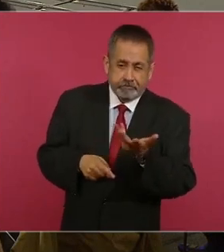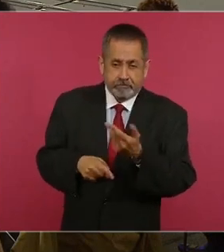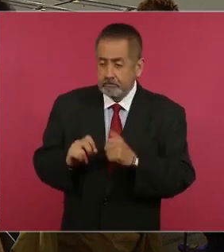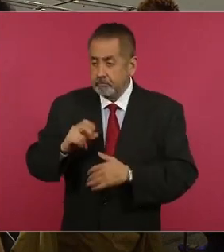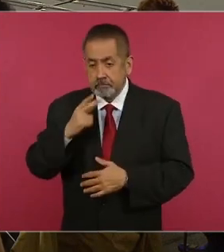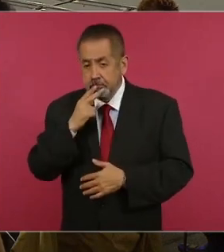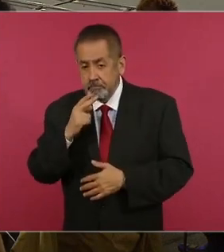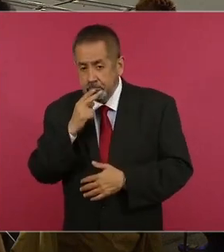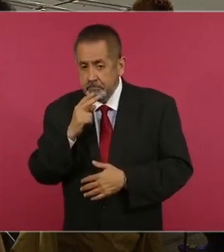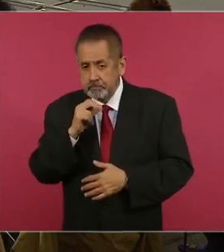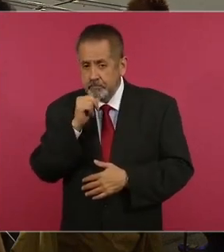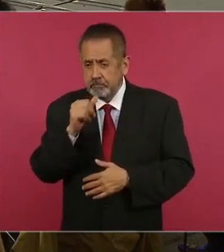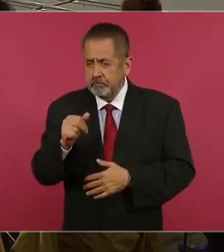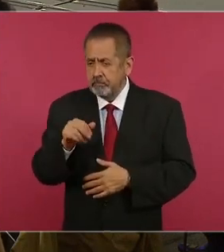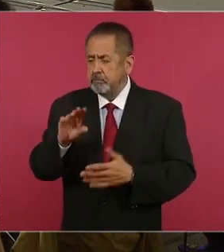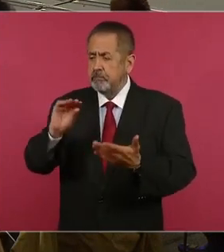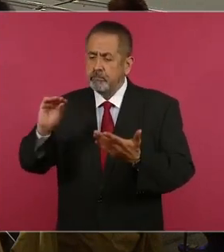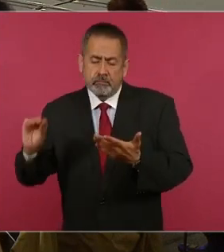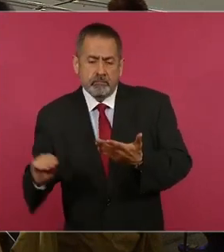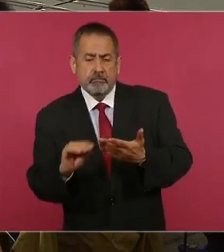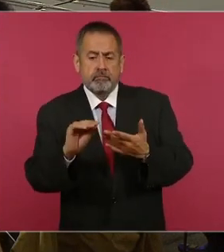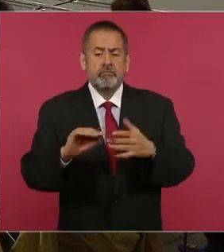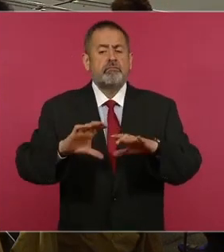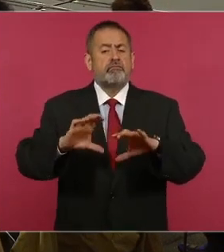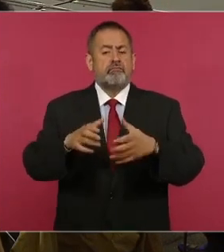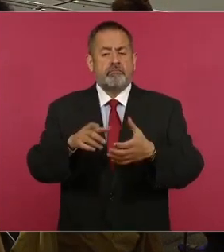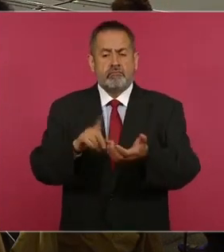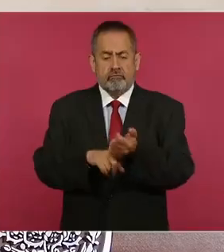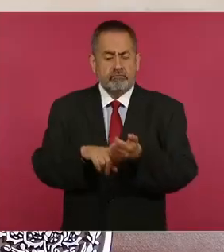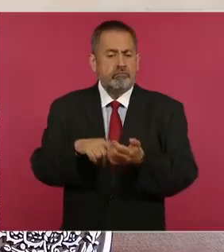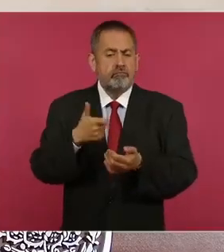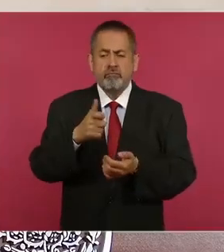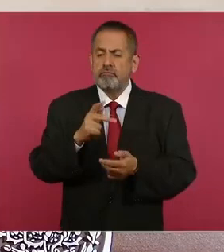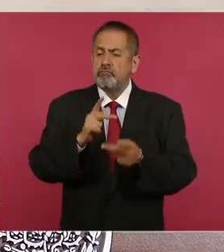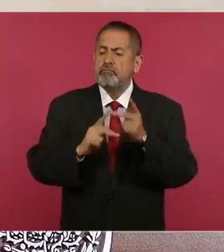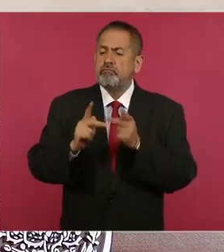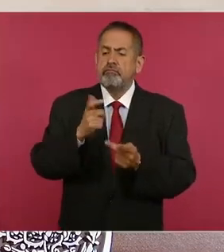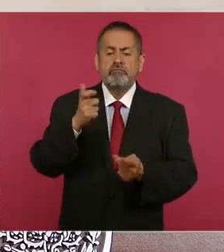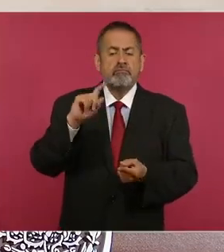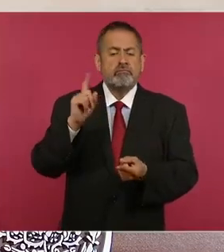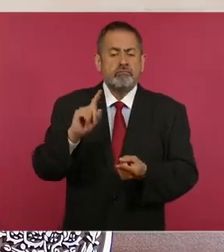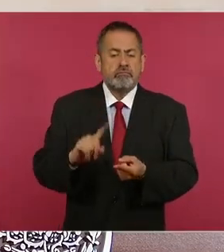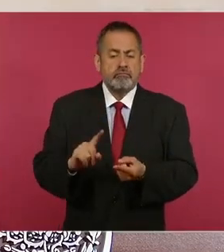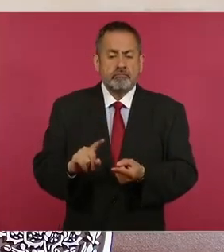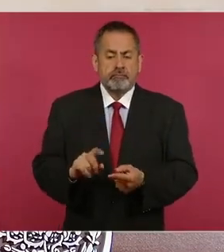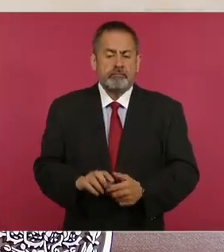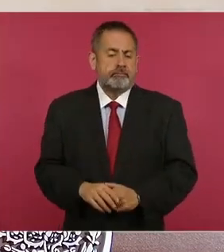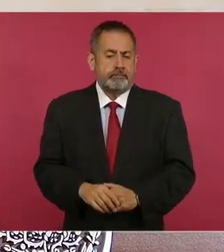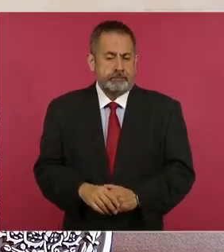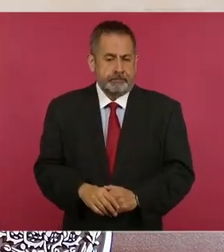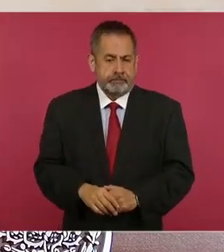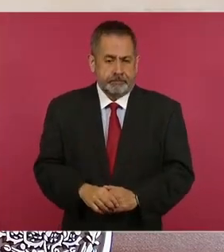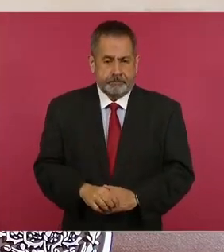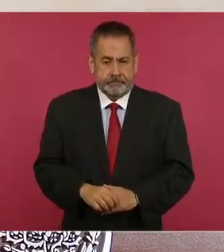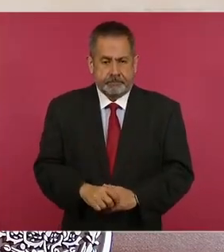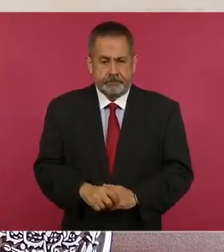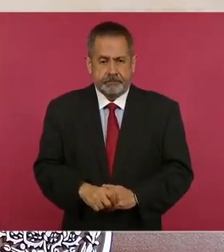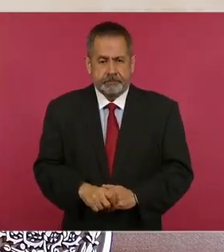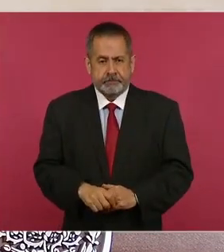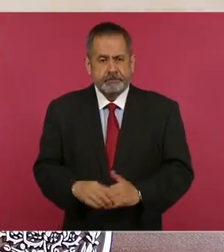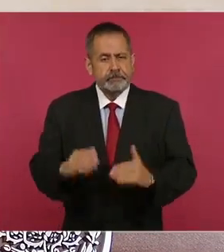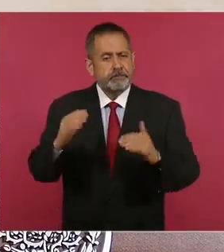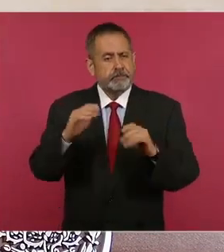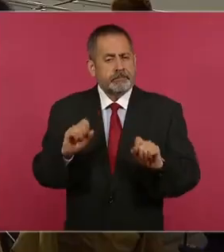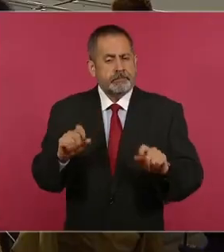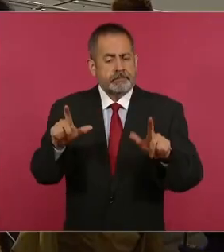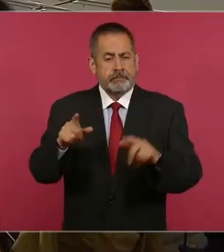utilizado se va a abonar al capital del crédito y con esto disminuirá su capital. Ahora bien, la que sigue,